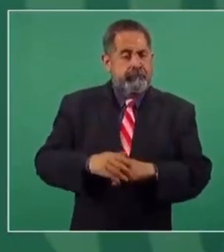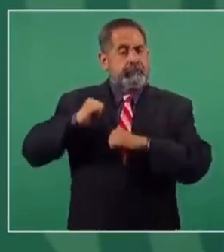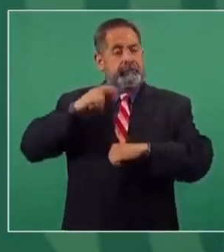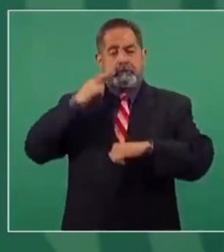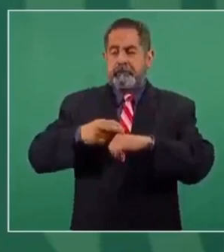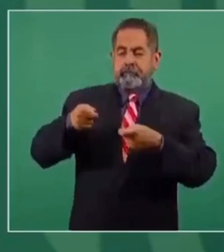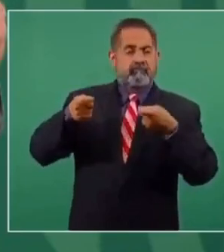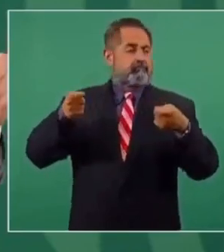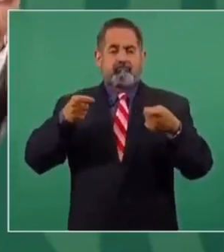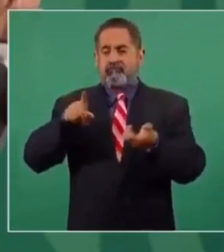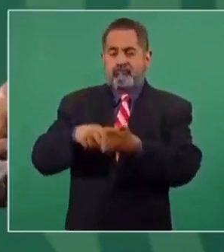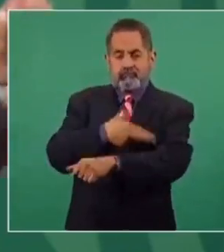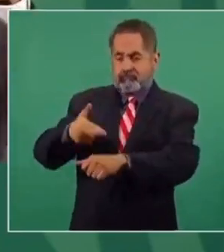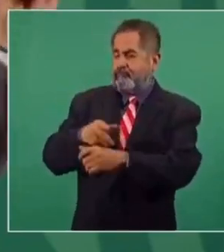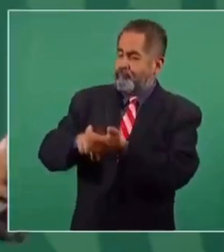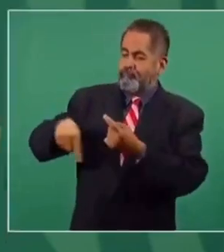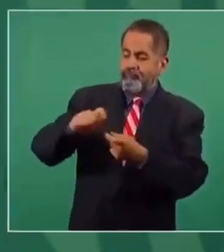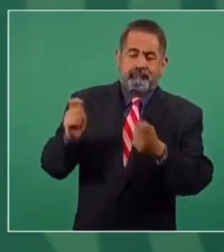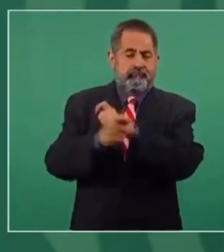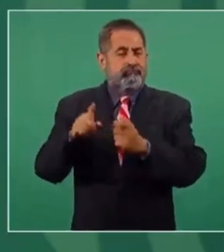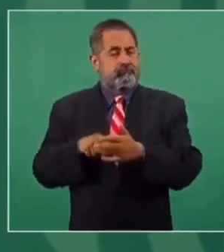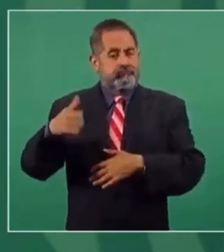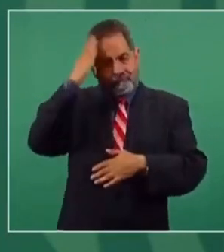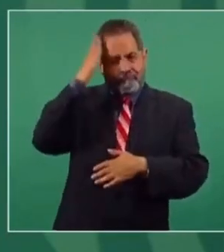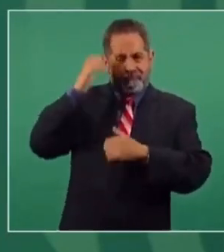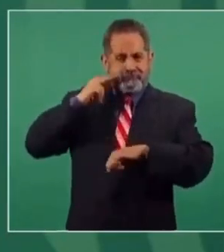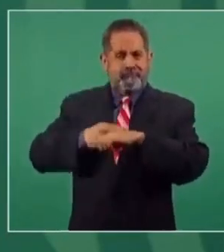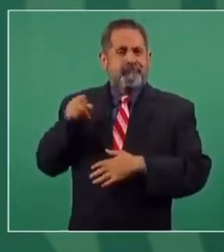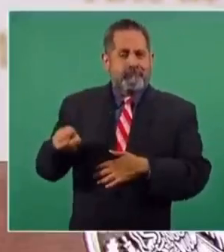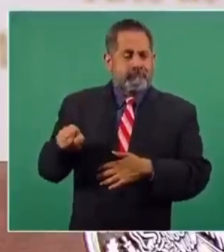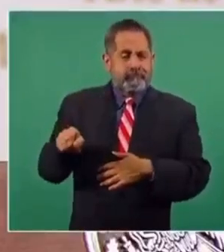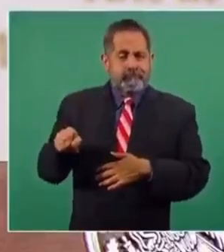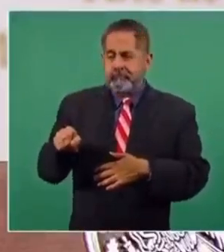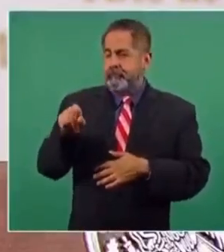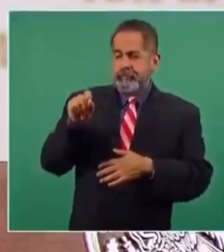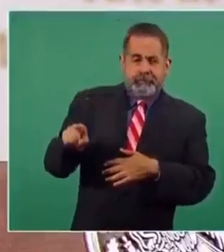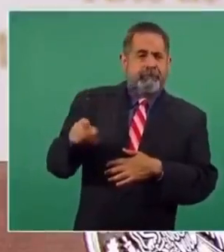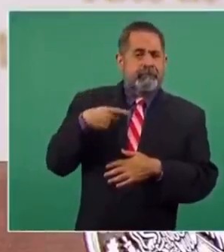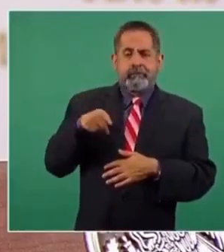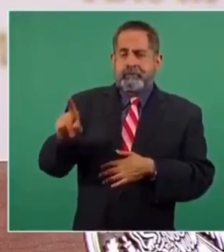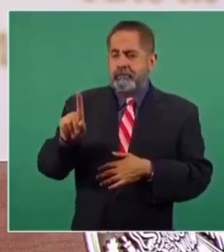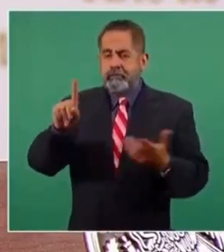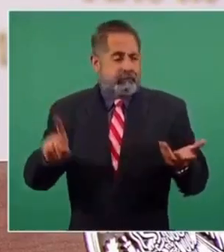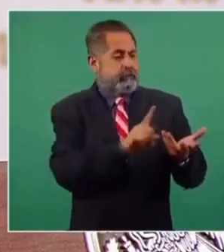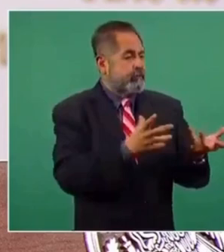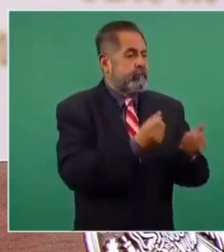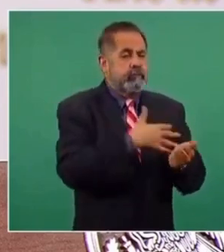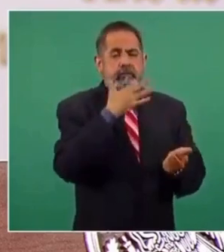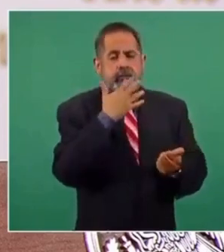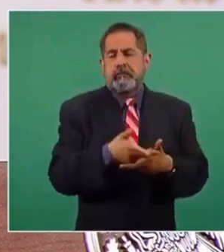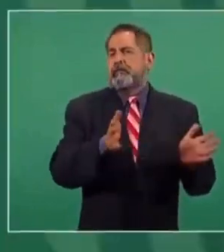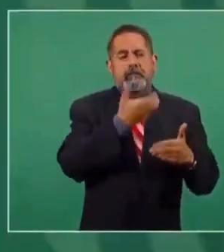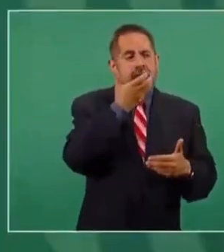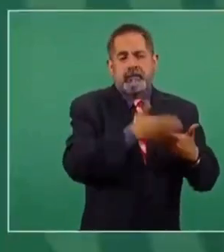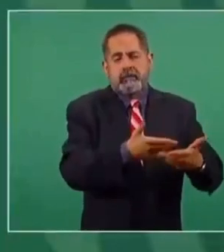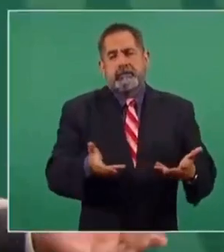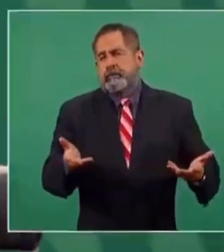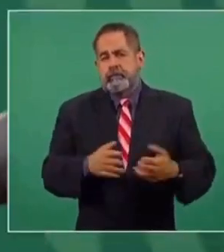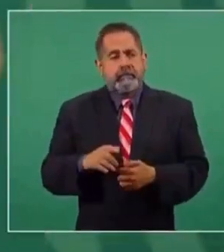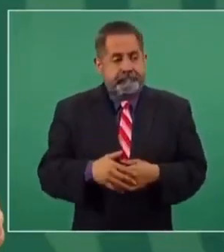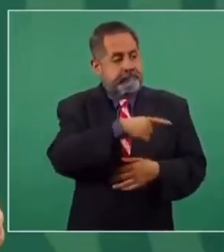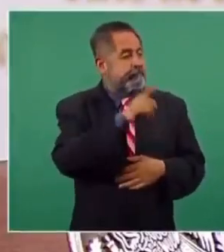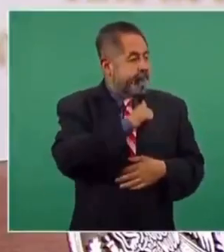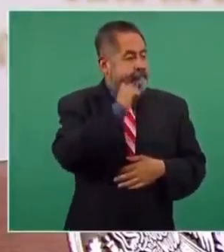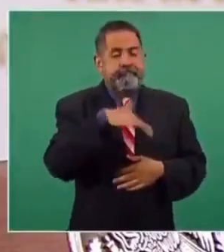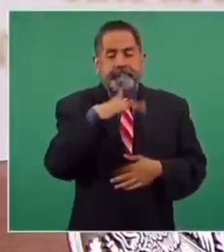encargado de conducir el proceso de transformación del Poder Judicial es un personaje del Partido Conservador, del